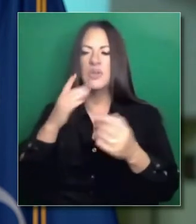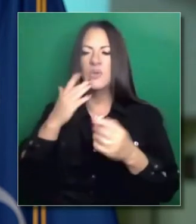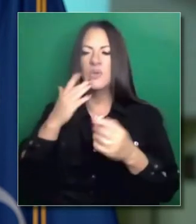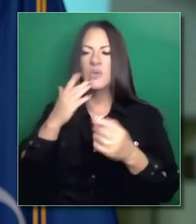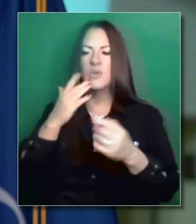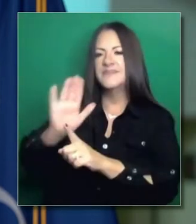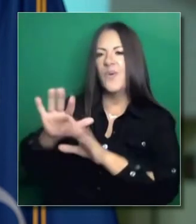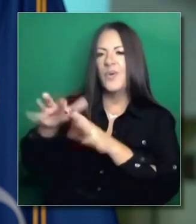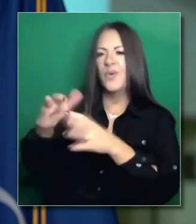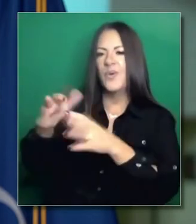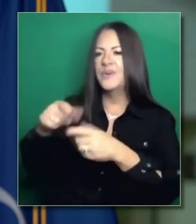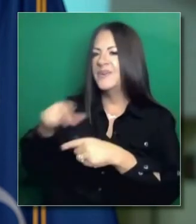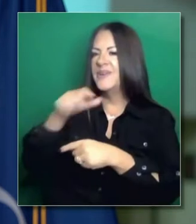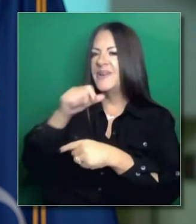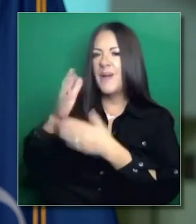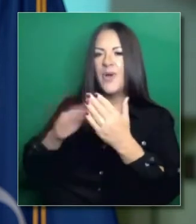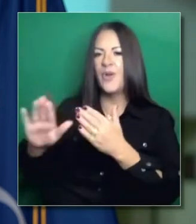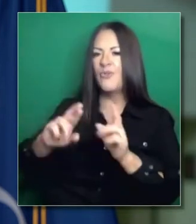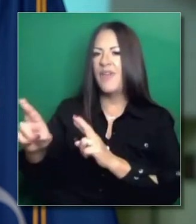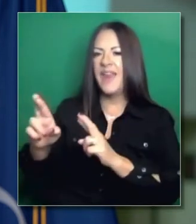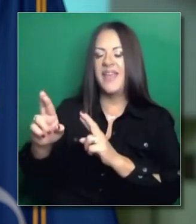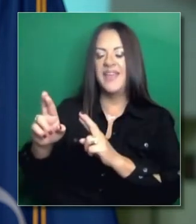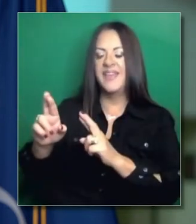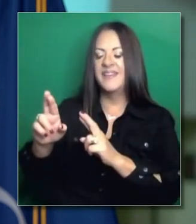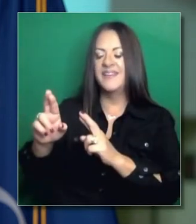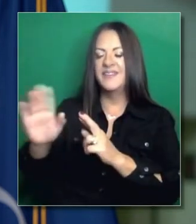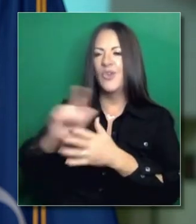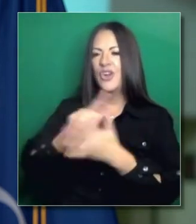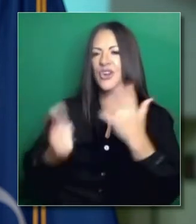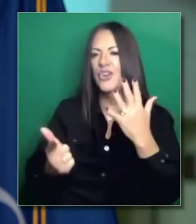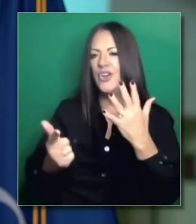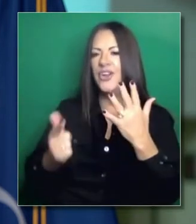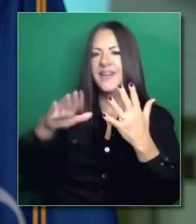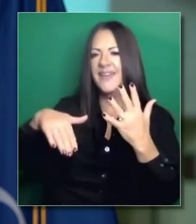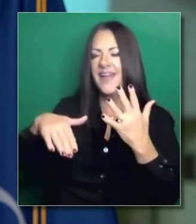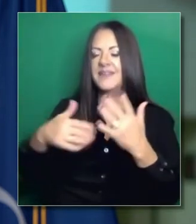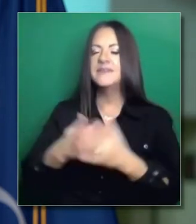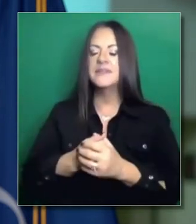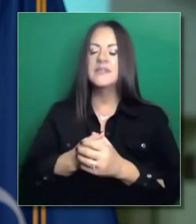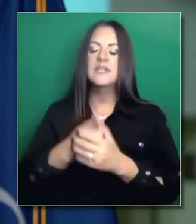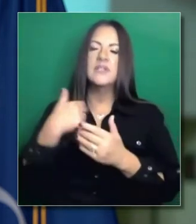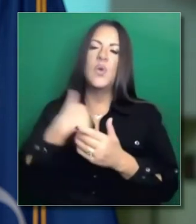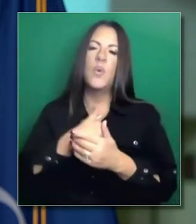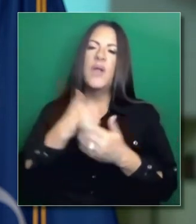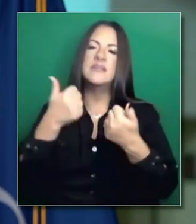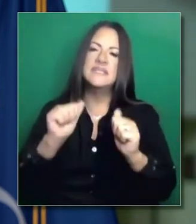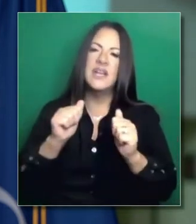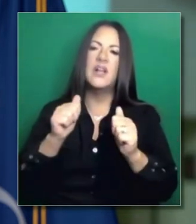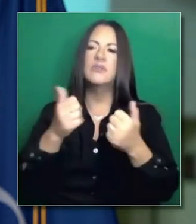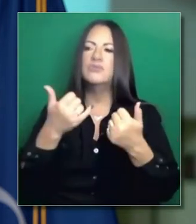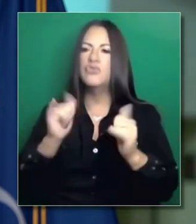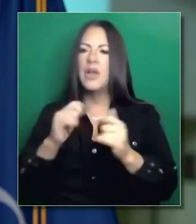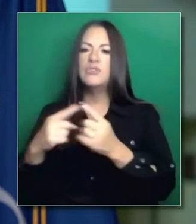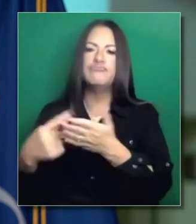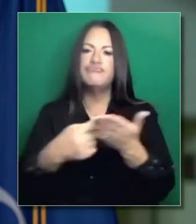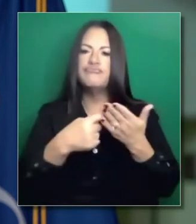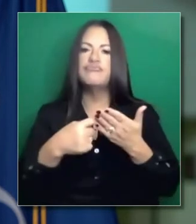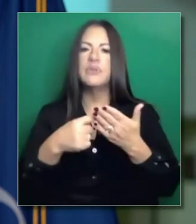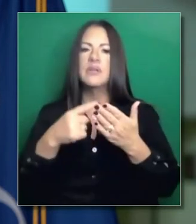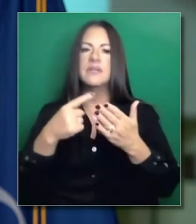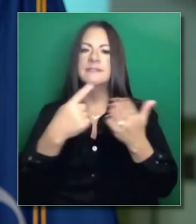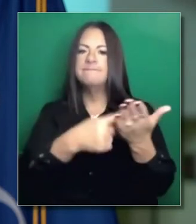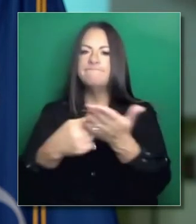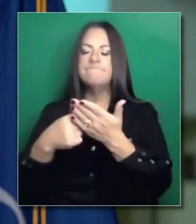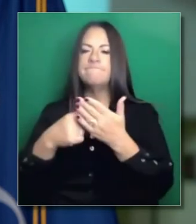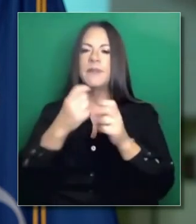no lo haremos con personas que están ejerciendo su sentido común. O que están ejerciendo su libre. Libre. Libre. Albedrío. Para decidir si